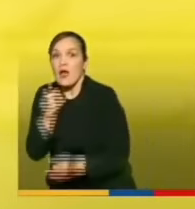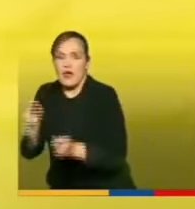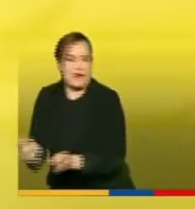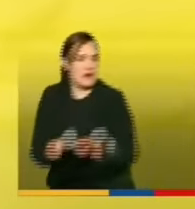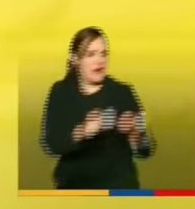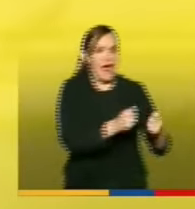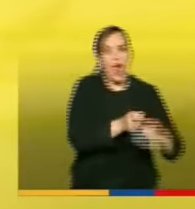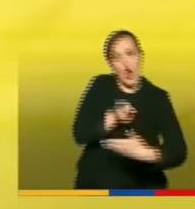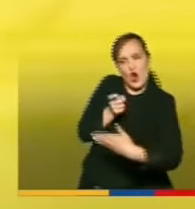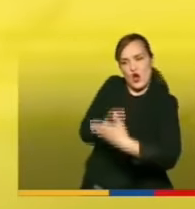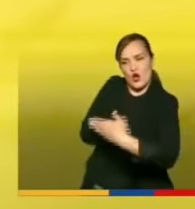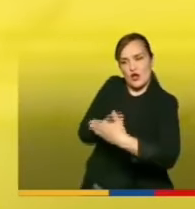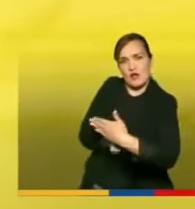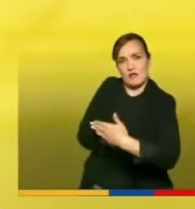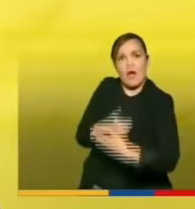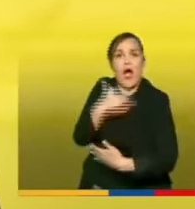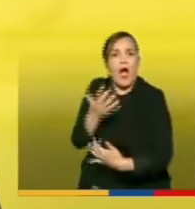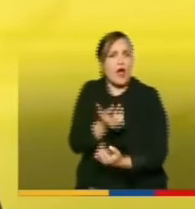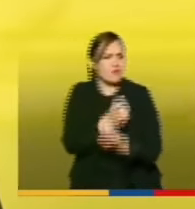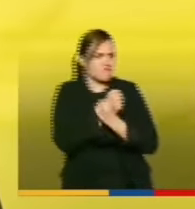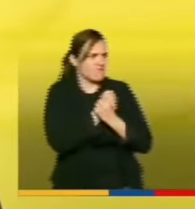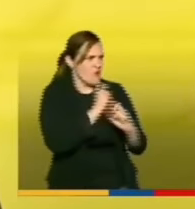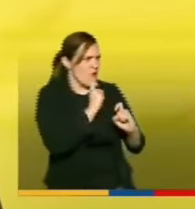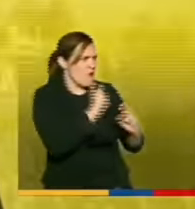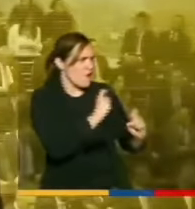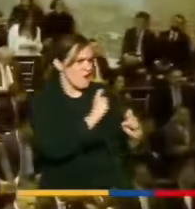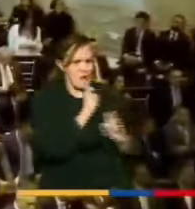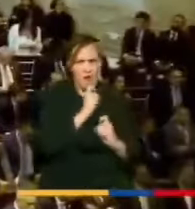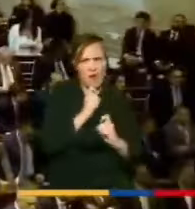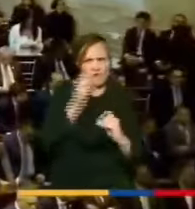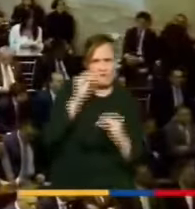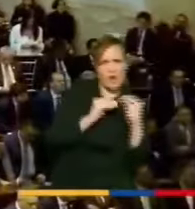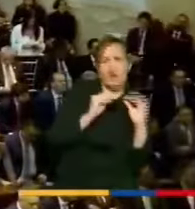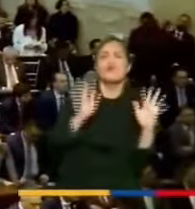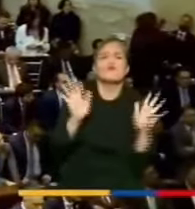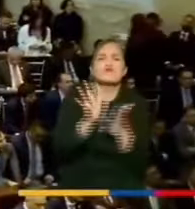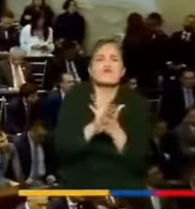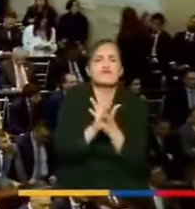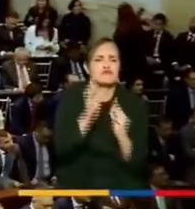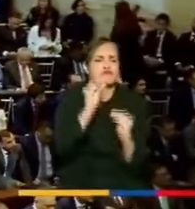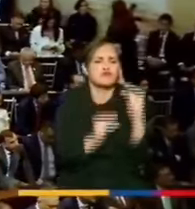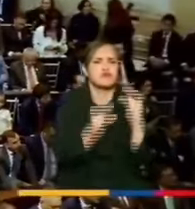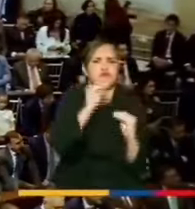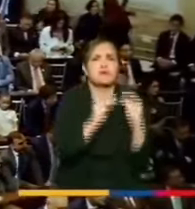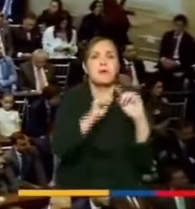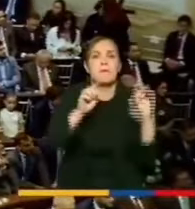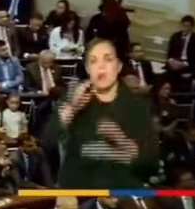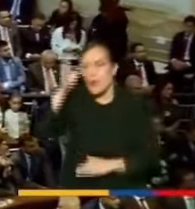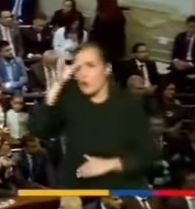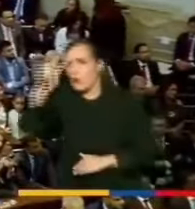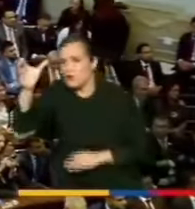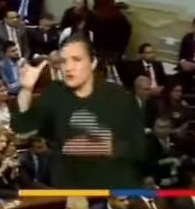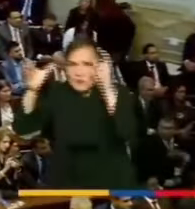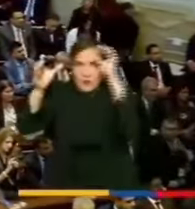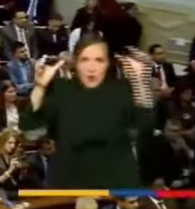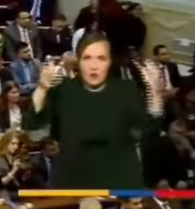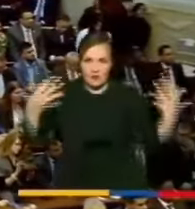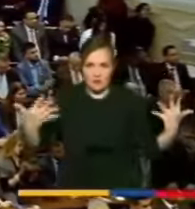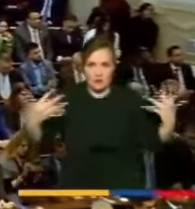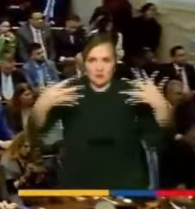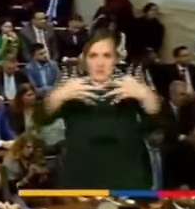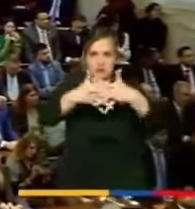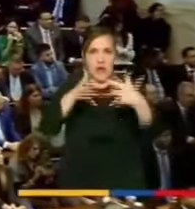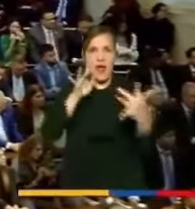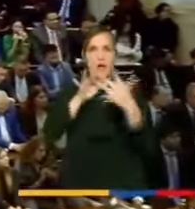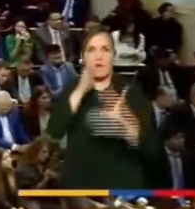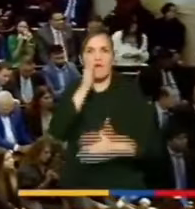quererse o odiarse discrepar o coincidir pero tener dos conceptos sobre la vida y sobre la suerte